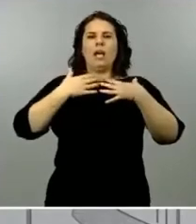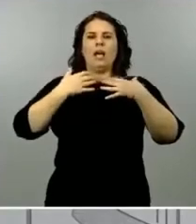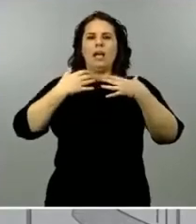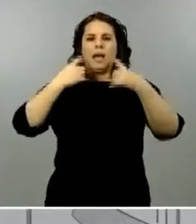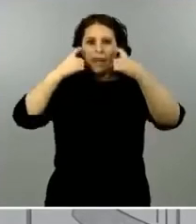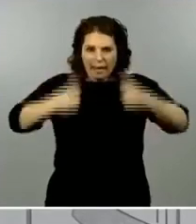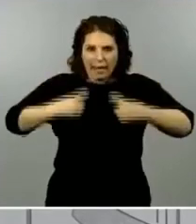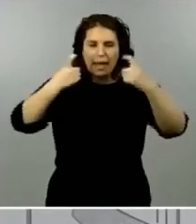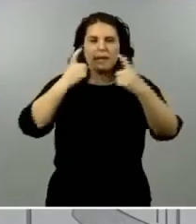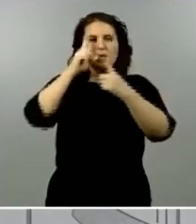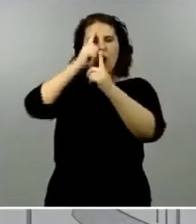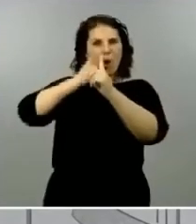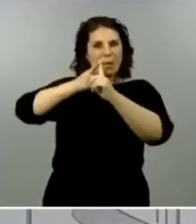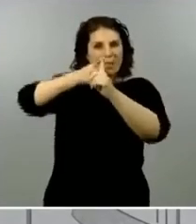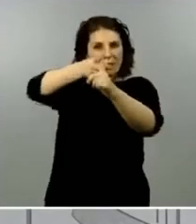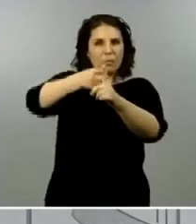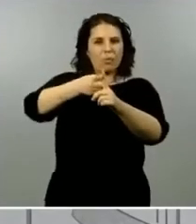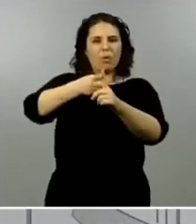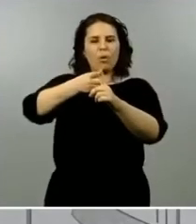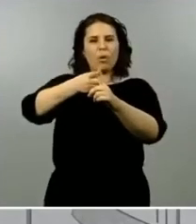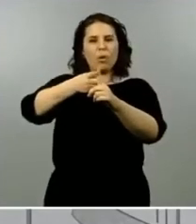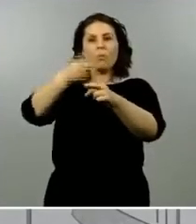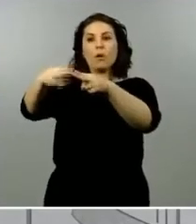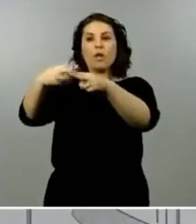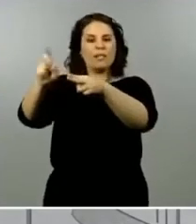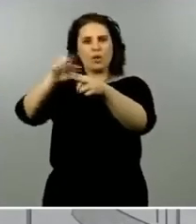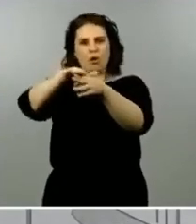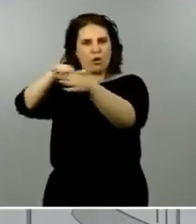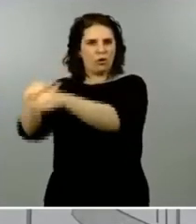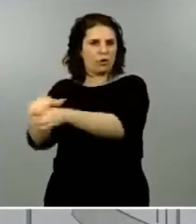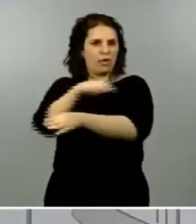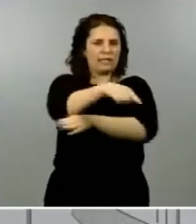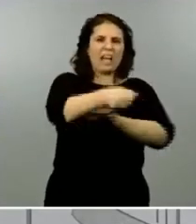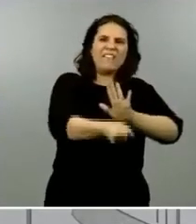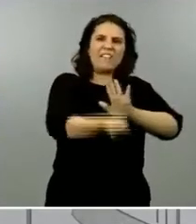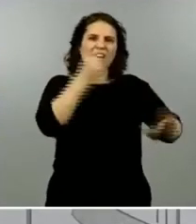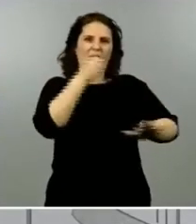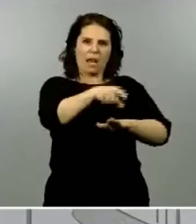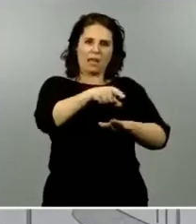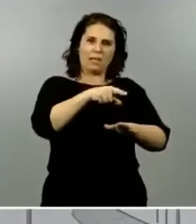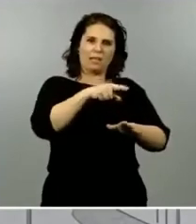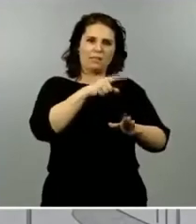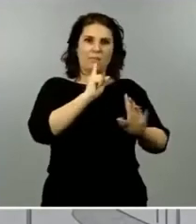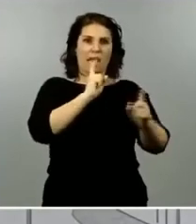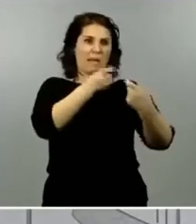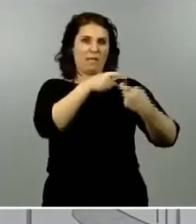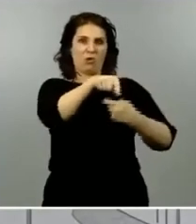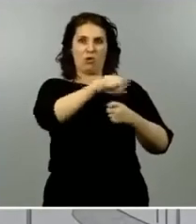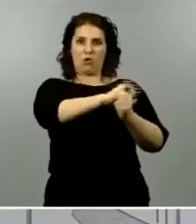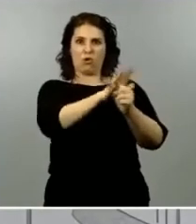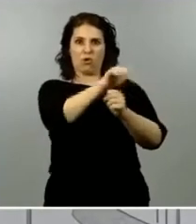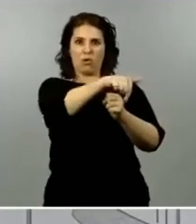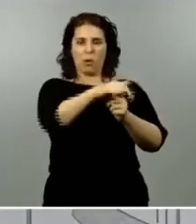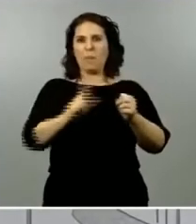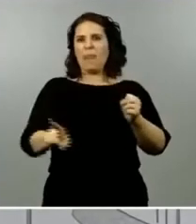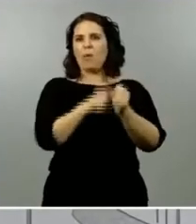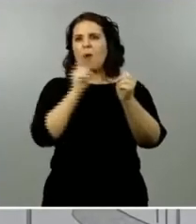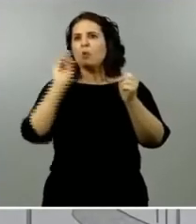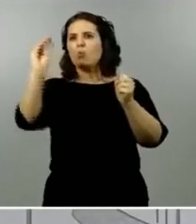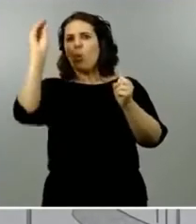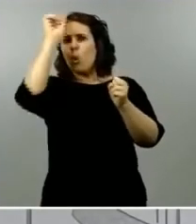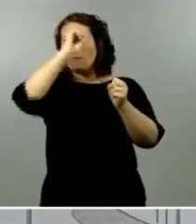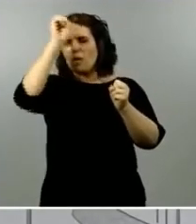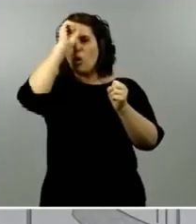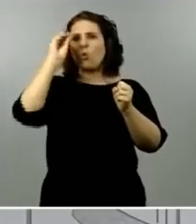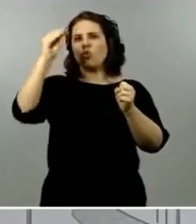frenar al enemigo común que tenemos con independencia de la ideología que tengamos cada cual con independencia del proyecto político que tengamos para nuestro país que